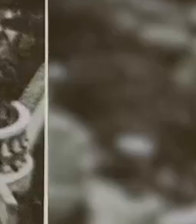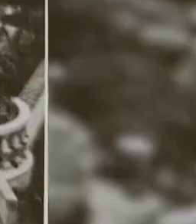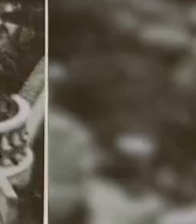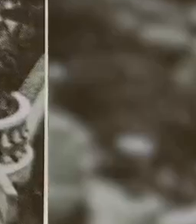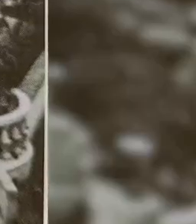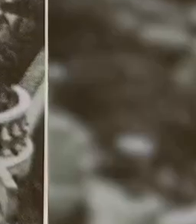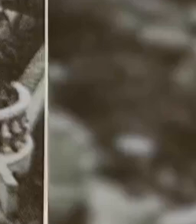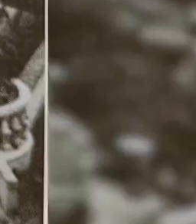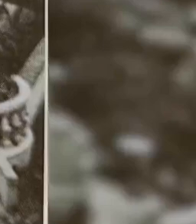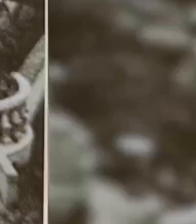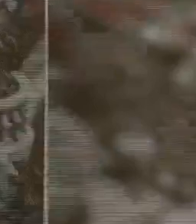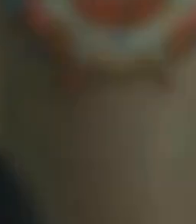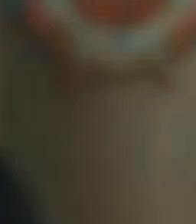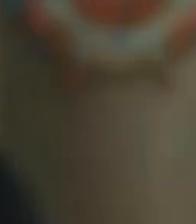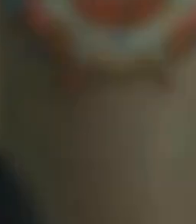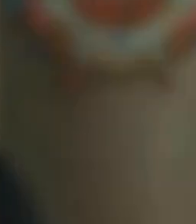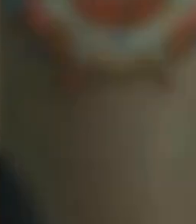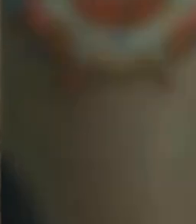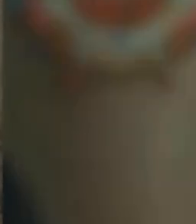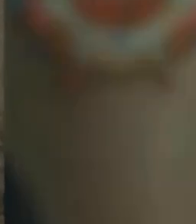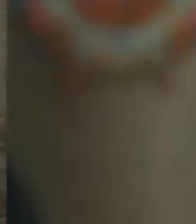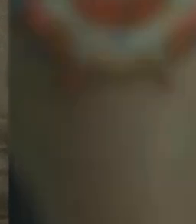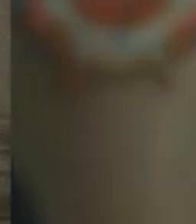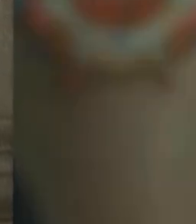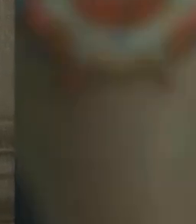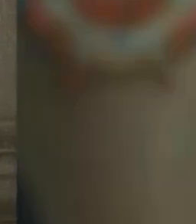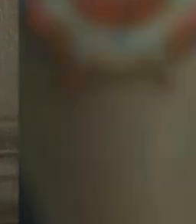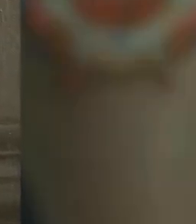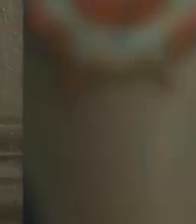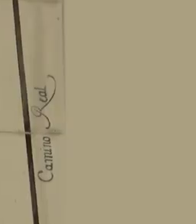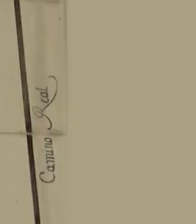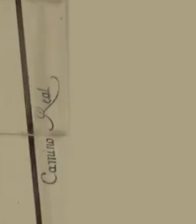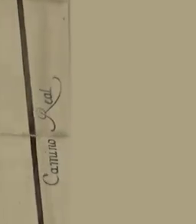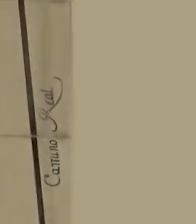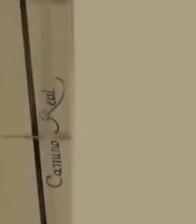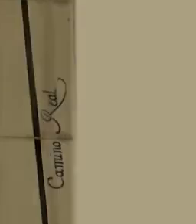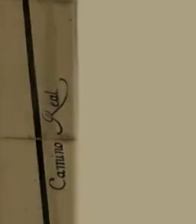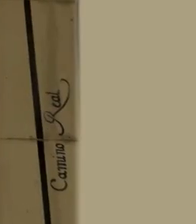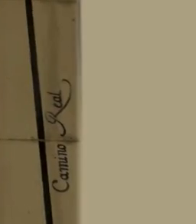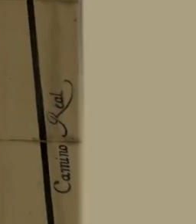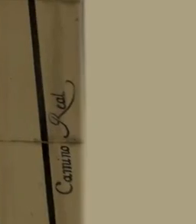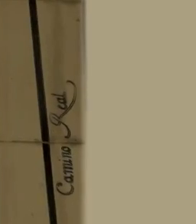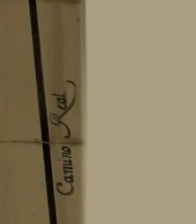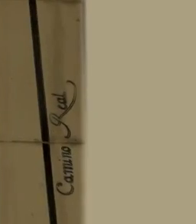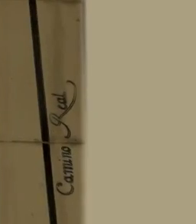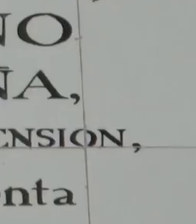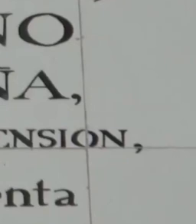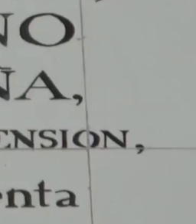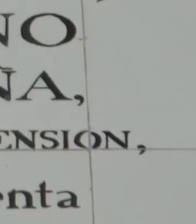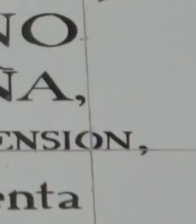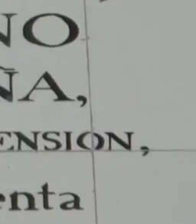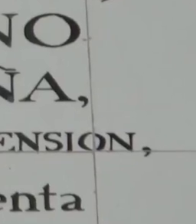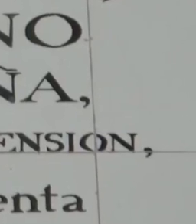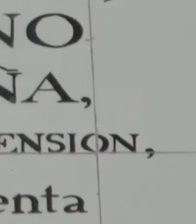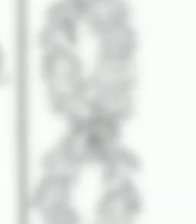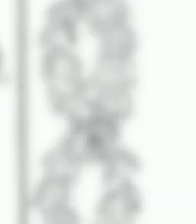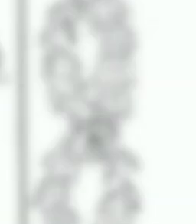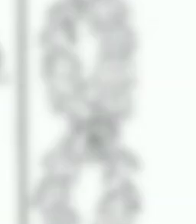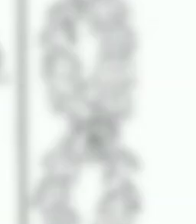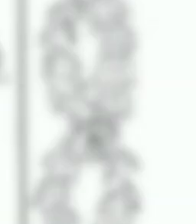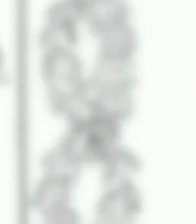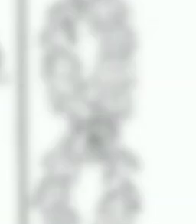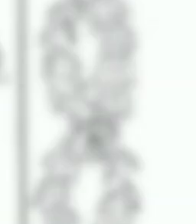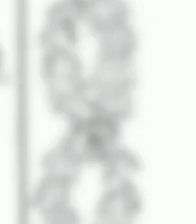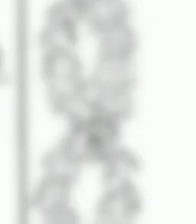1779 cuando el virrey don Martín de Mayorga trasladó el sitio de fabricación de pólvora al paraje de Santa Fe,